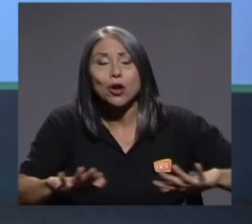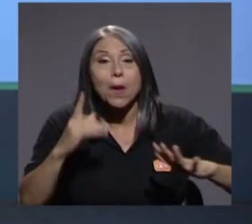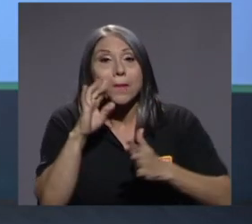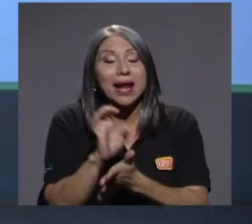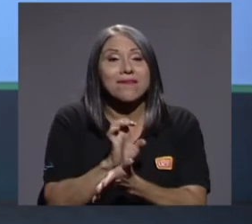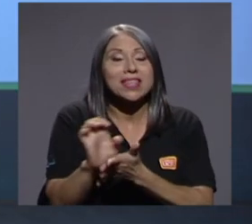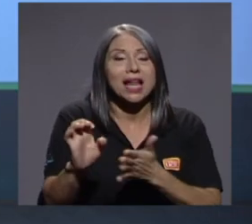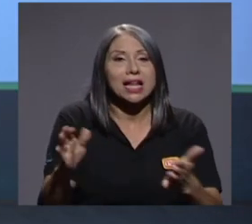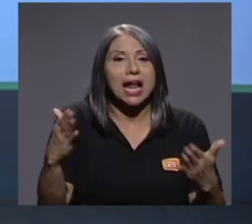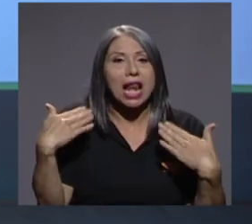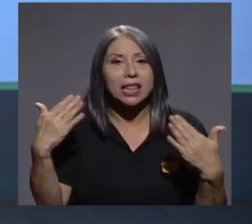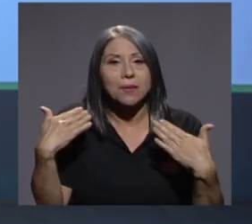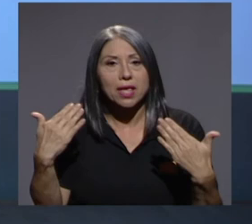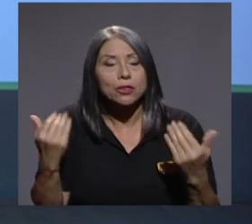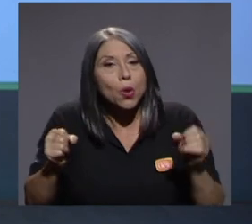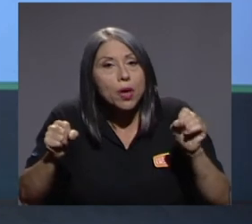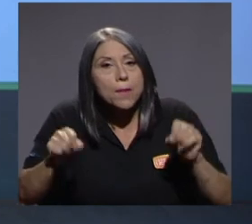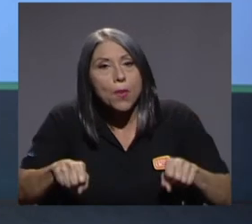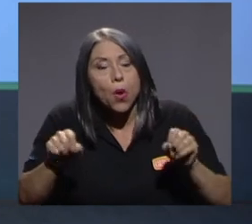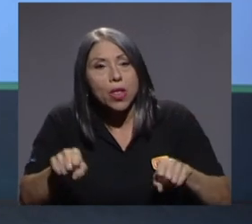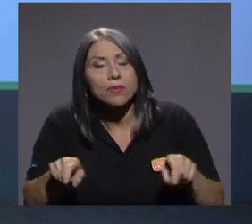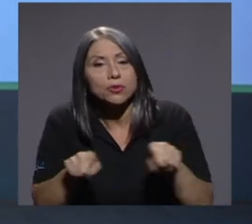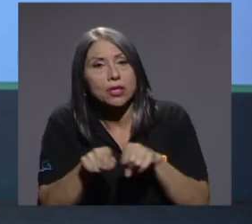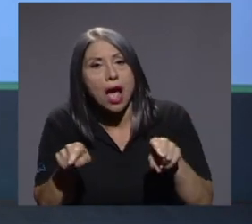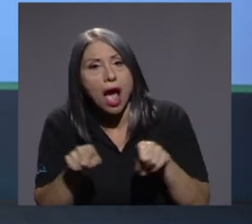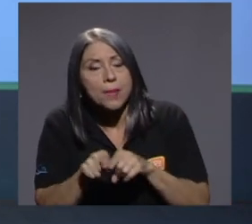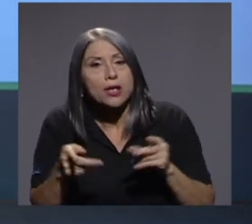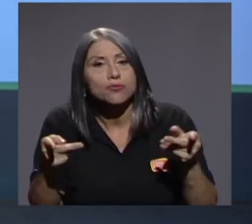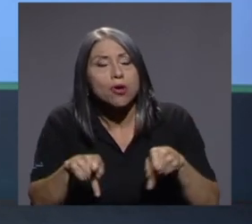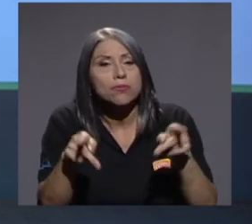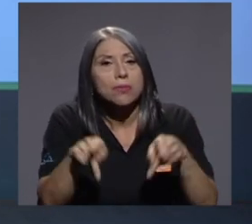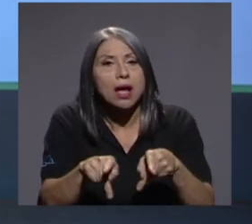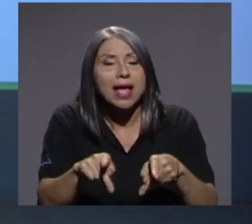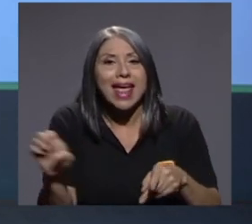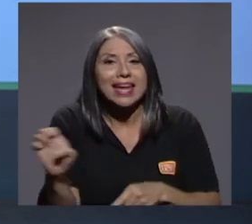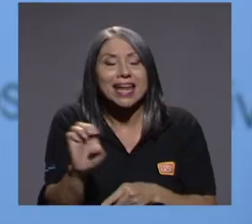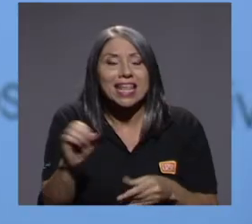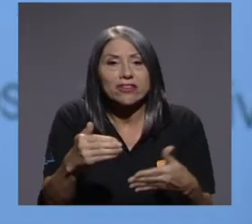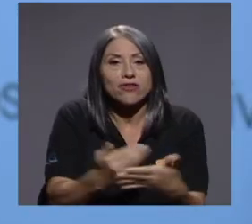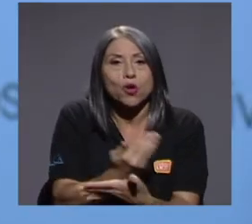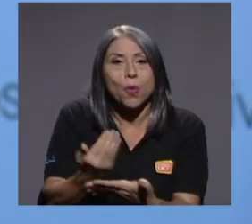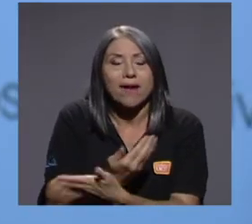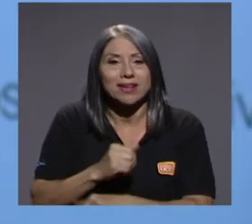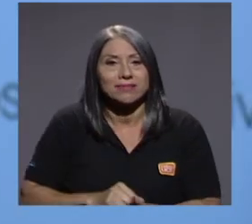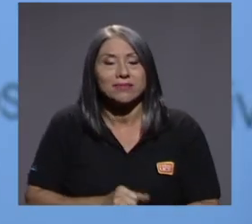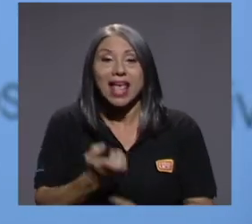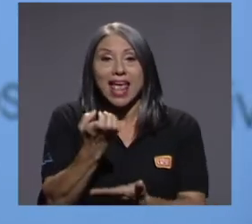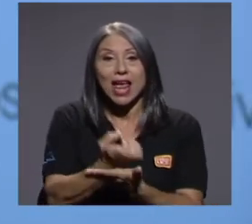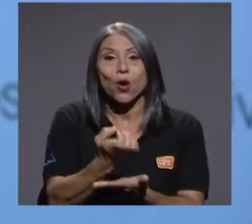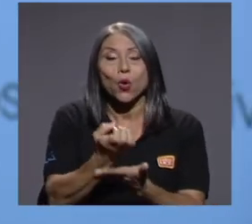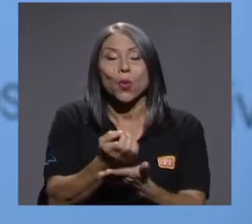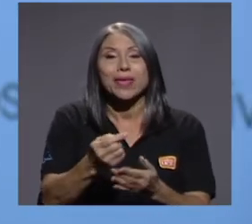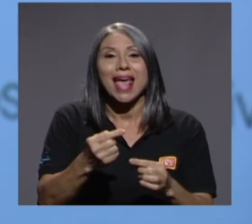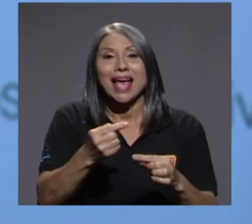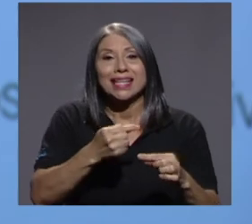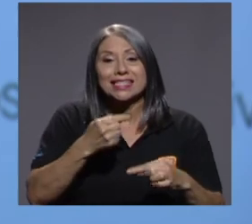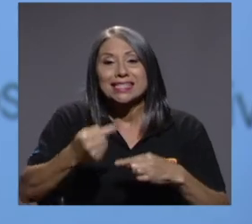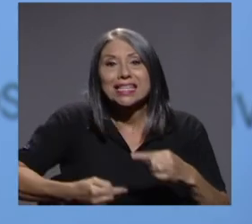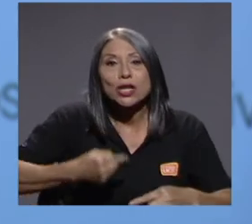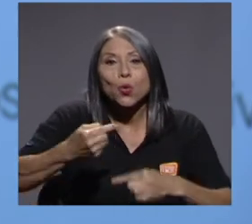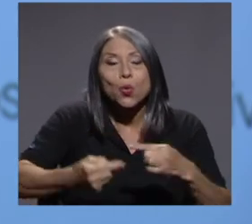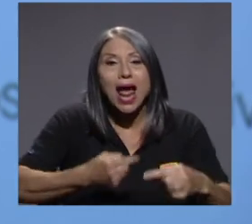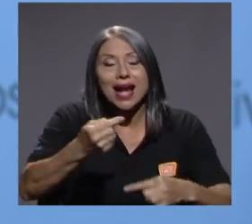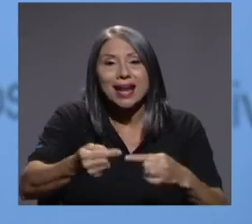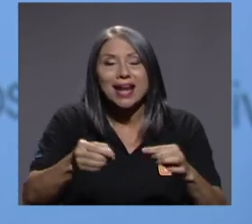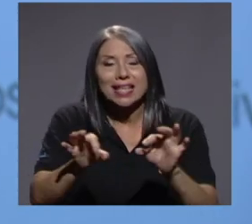calentamiento y podemos generar energías renovables. La economía circular, como les he venido diciendo, que